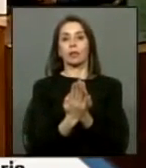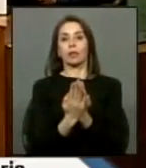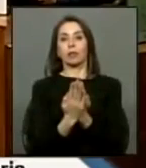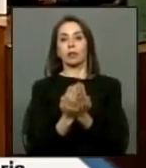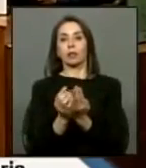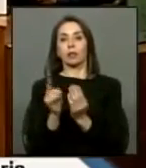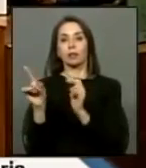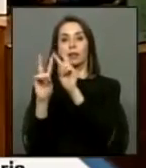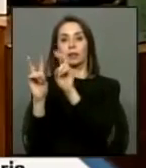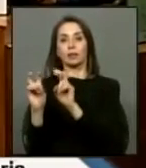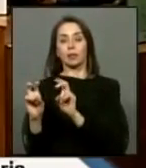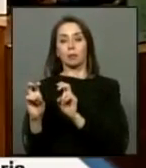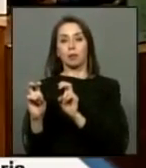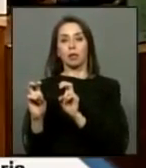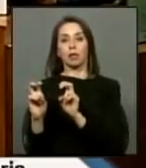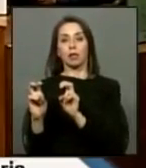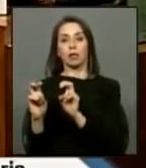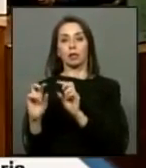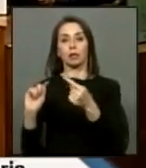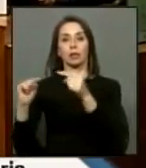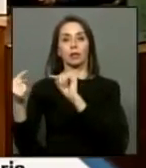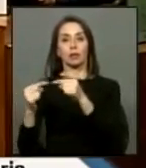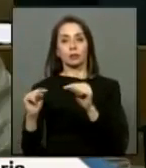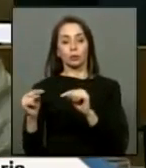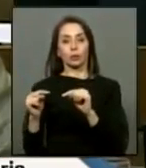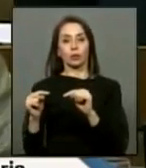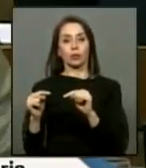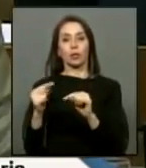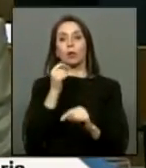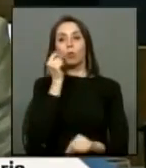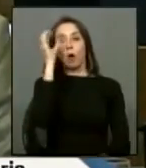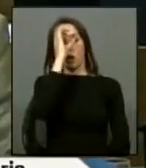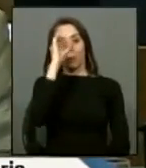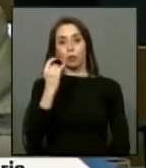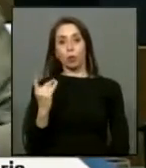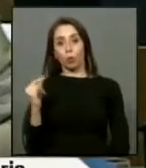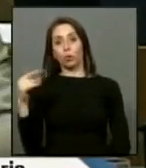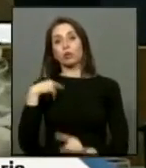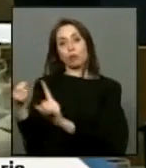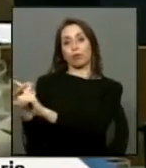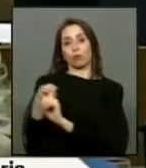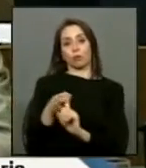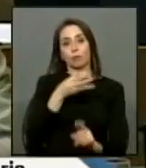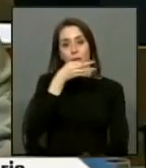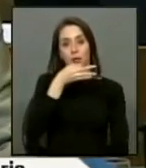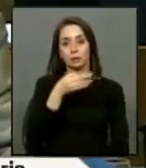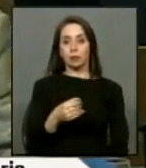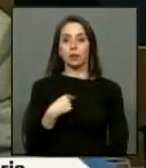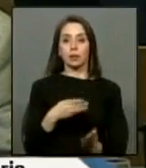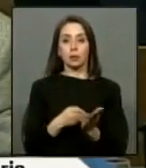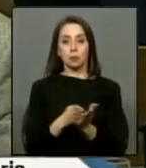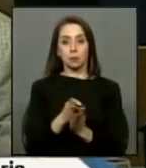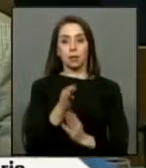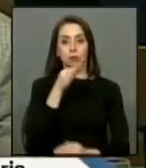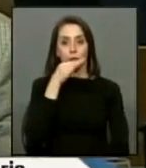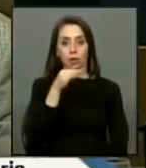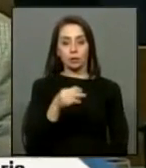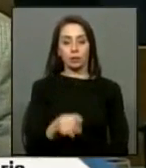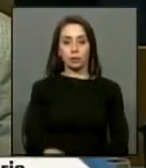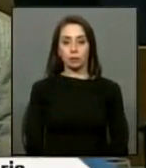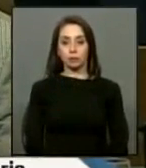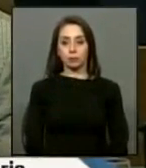los temas que hemos discutido en lo que tiene que ver con la posición de la U quisiera partir señalando lo siguiente